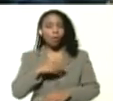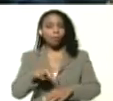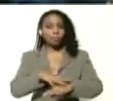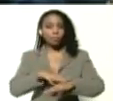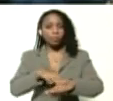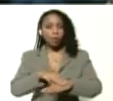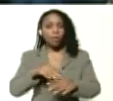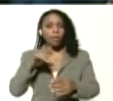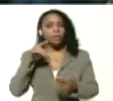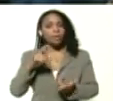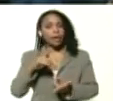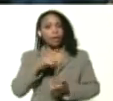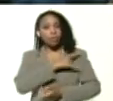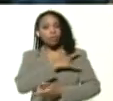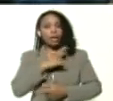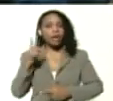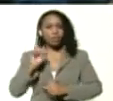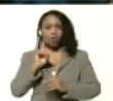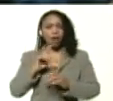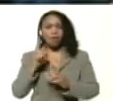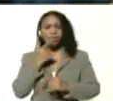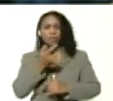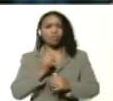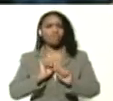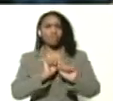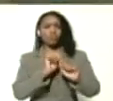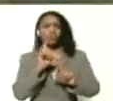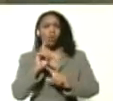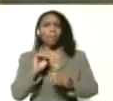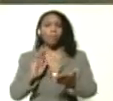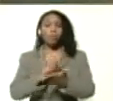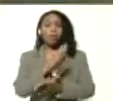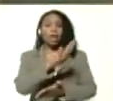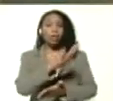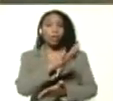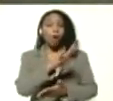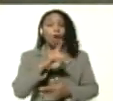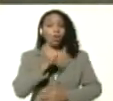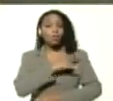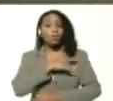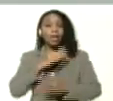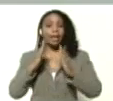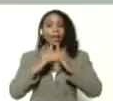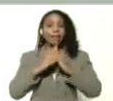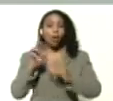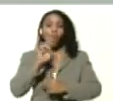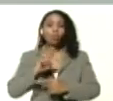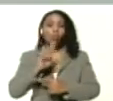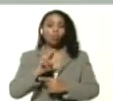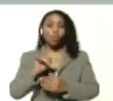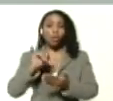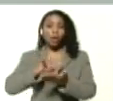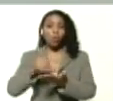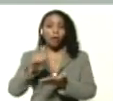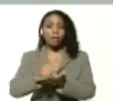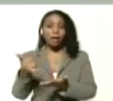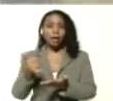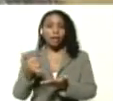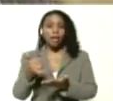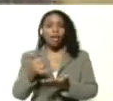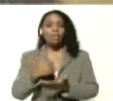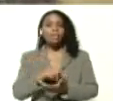las aulas pero eso nos ha detenido a la misión Sucre porque estamos impulsando la universidad en casa haciendo uso de la tecnología del whatsapp del telegram